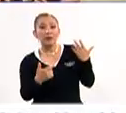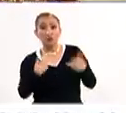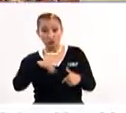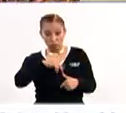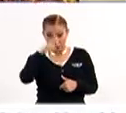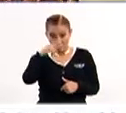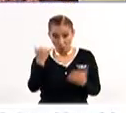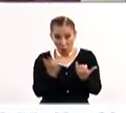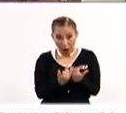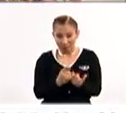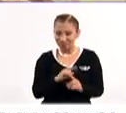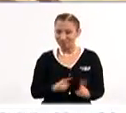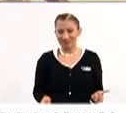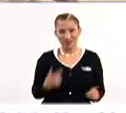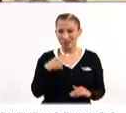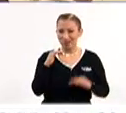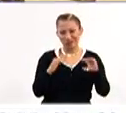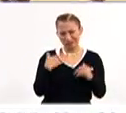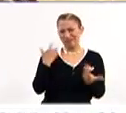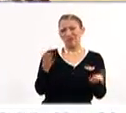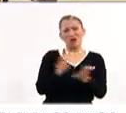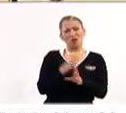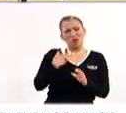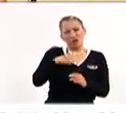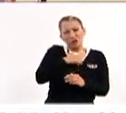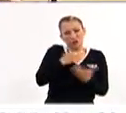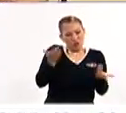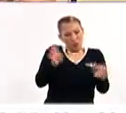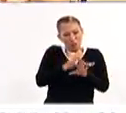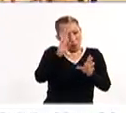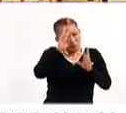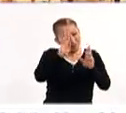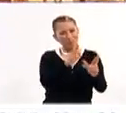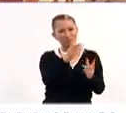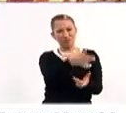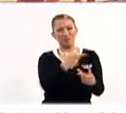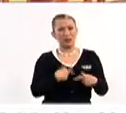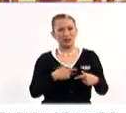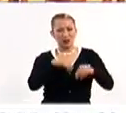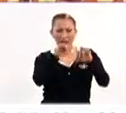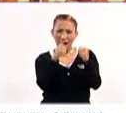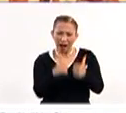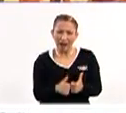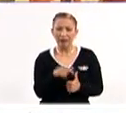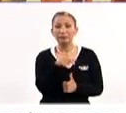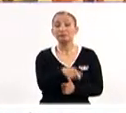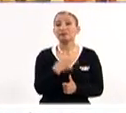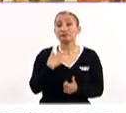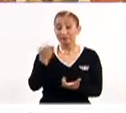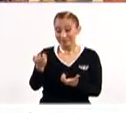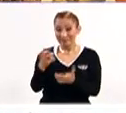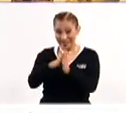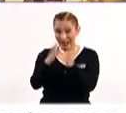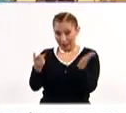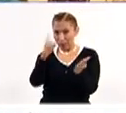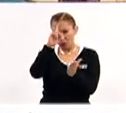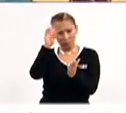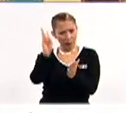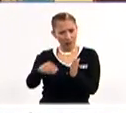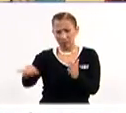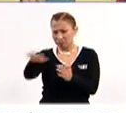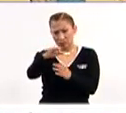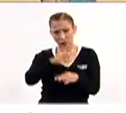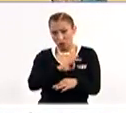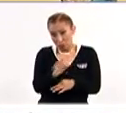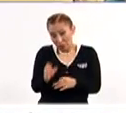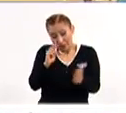que como mexicana de decir, digo, caramba, cómo no podemos nosotros valorarlos igual. Pero la verdad este libro, que les recomiendo realmente a